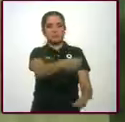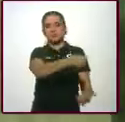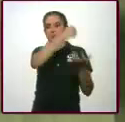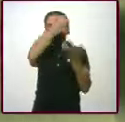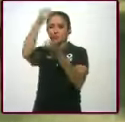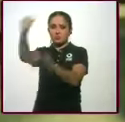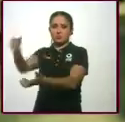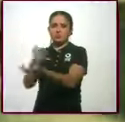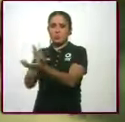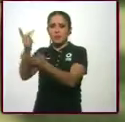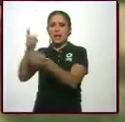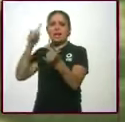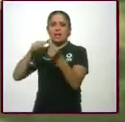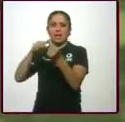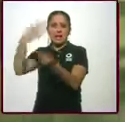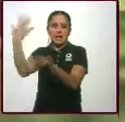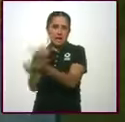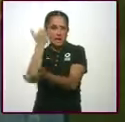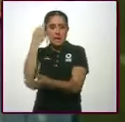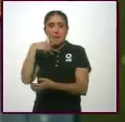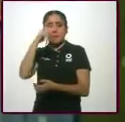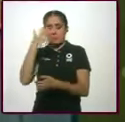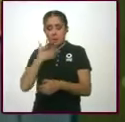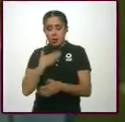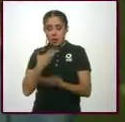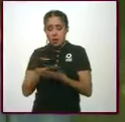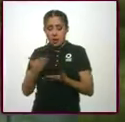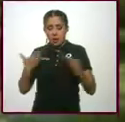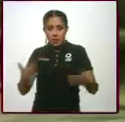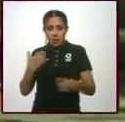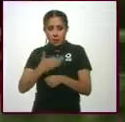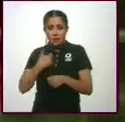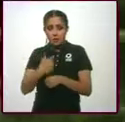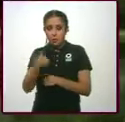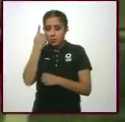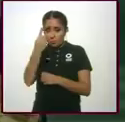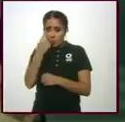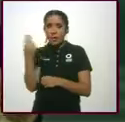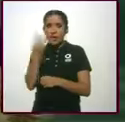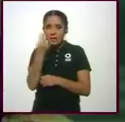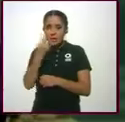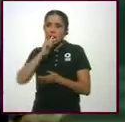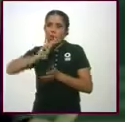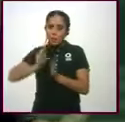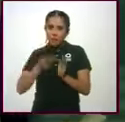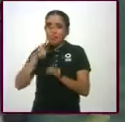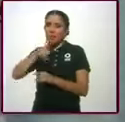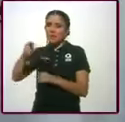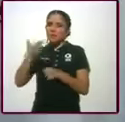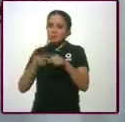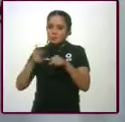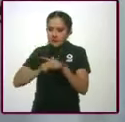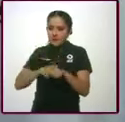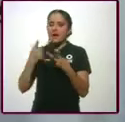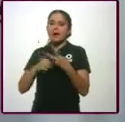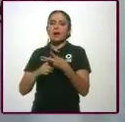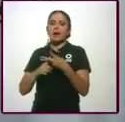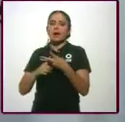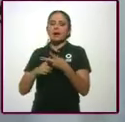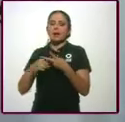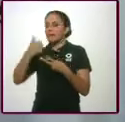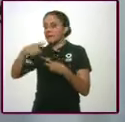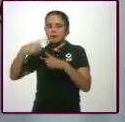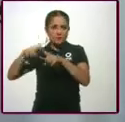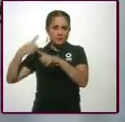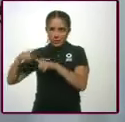Nosotros la encomienda principal es que regresemos la asistencia pública tanto de la lotería